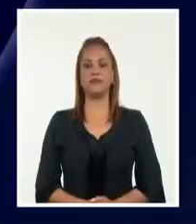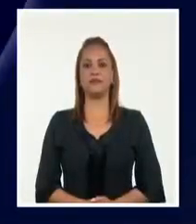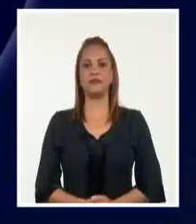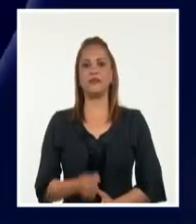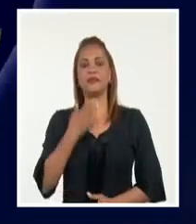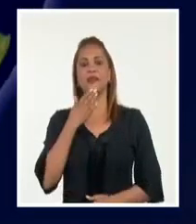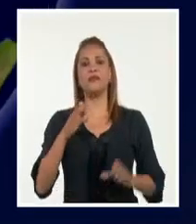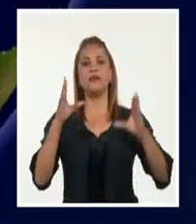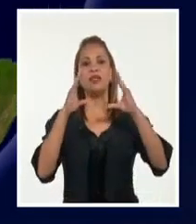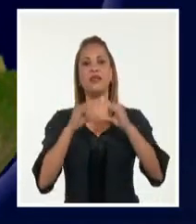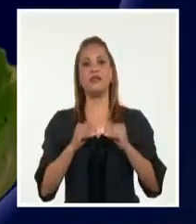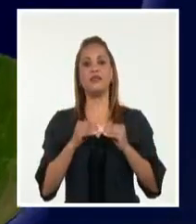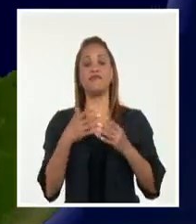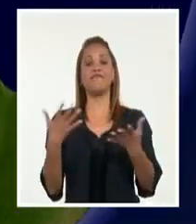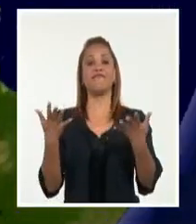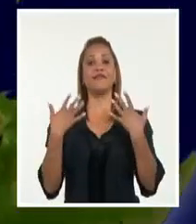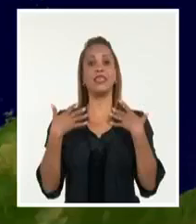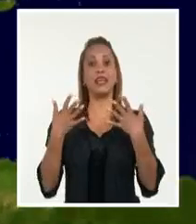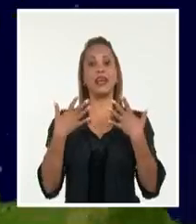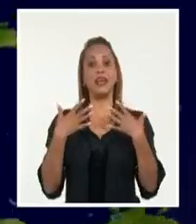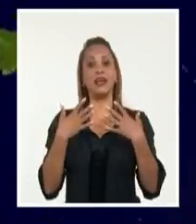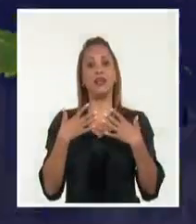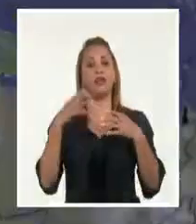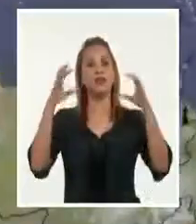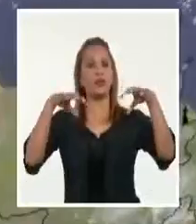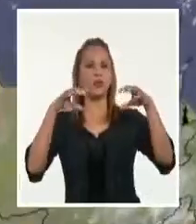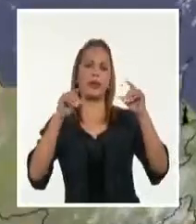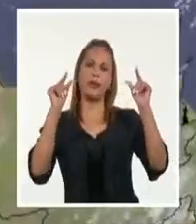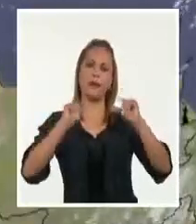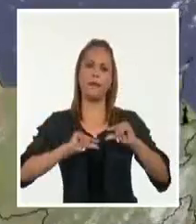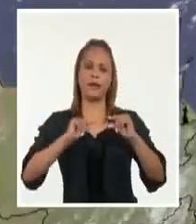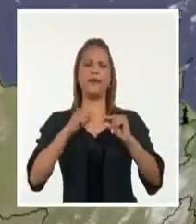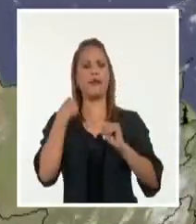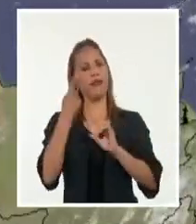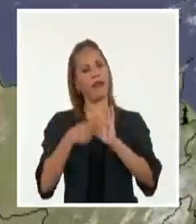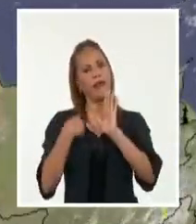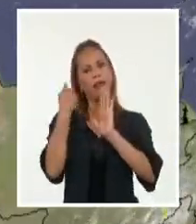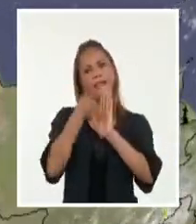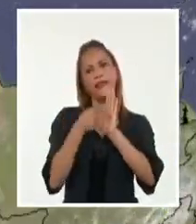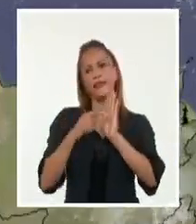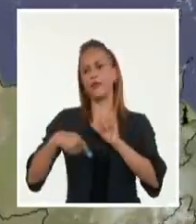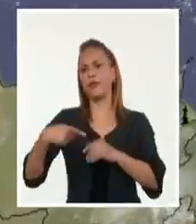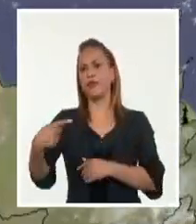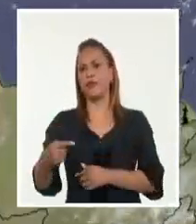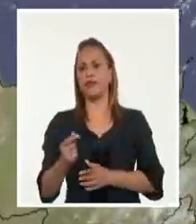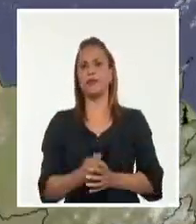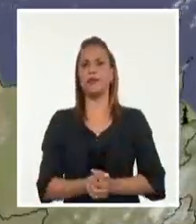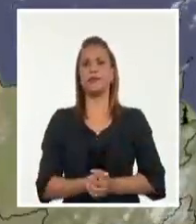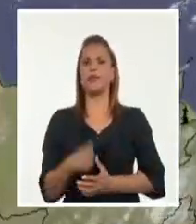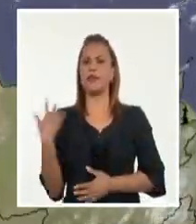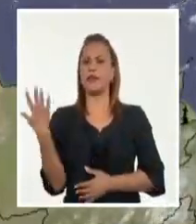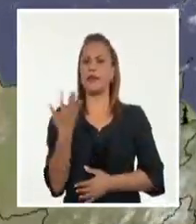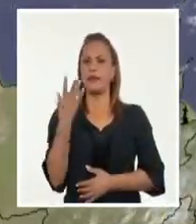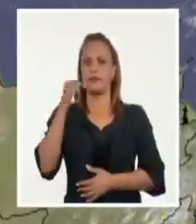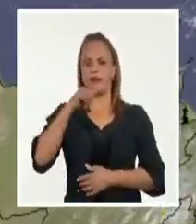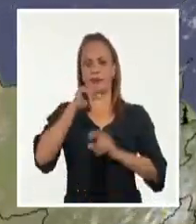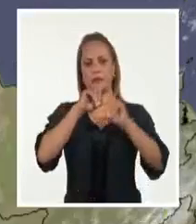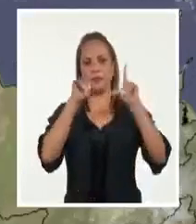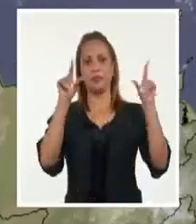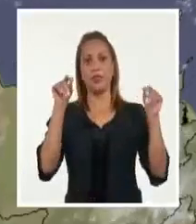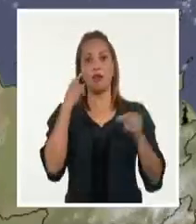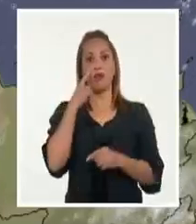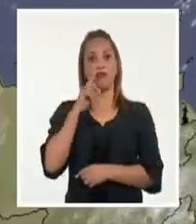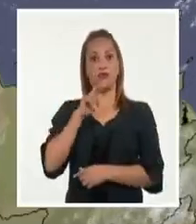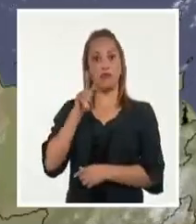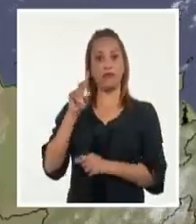Buenas noches. Calor y régimen de pocas precipitaciones caracterizan por estos días las condiciones del tiempo sobre el archipiélago cubano. Observen en las